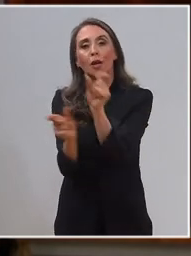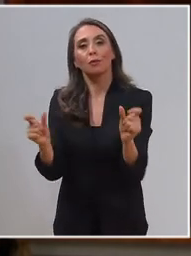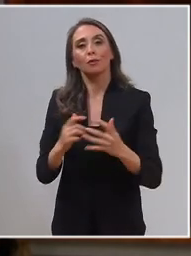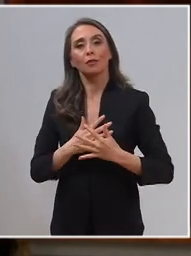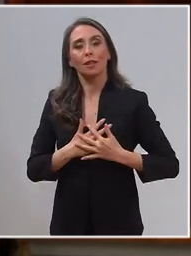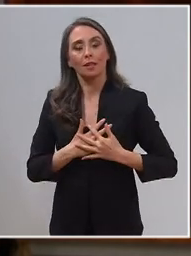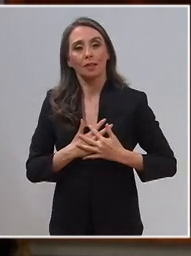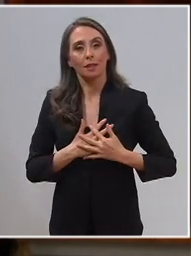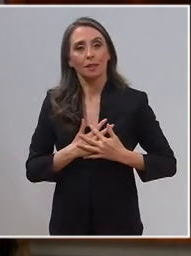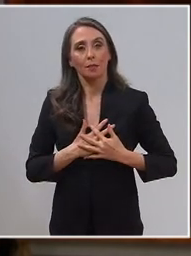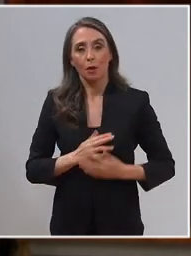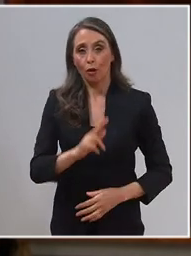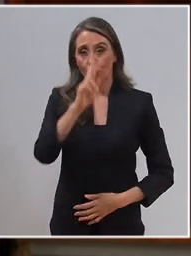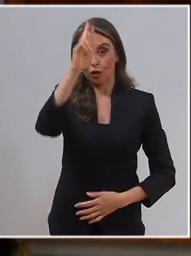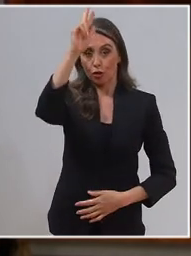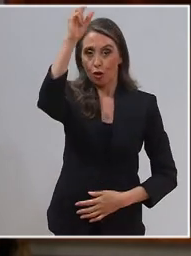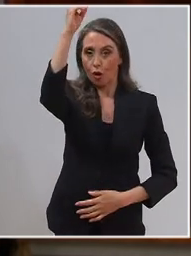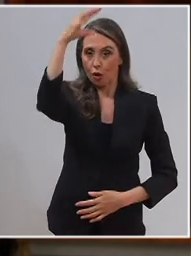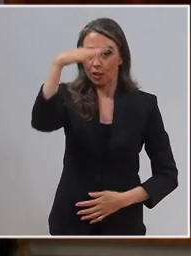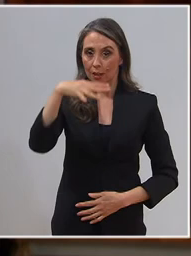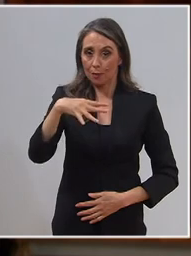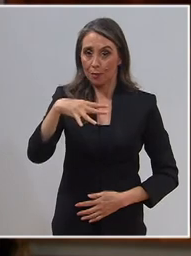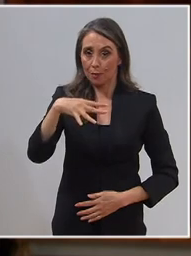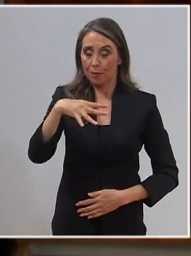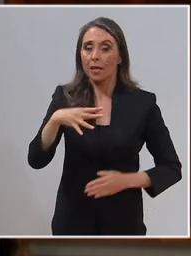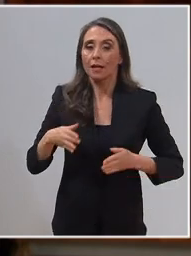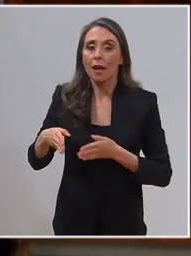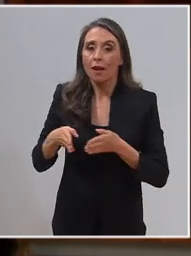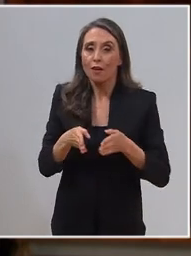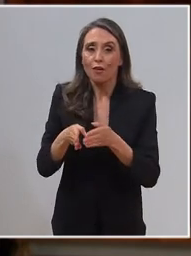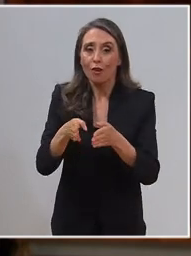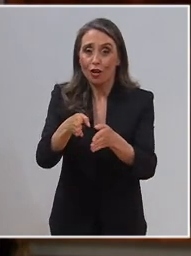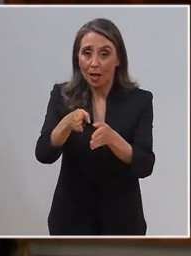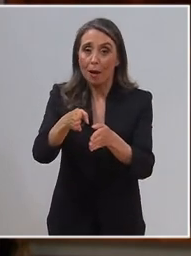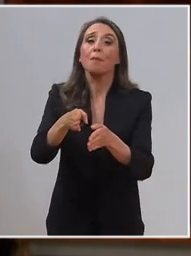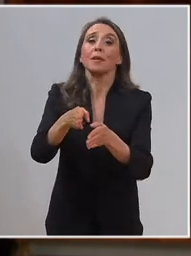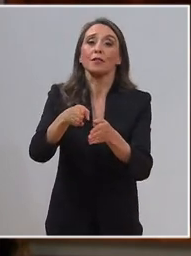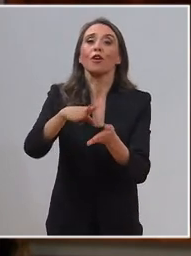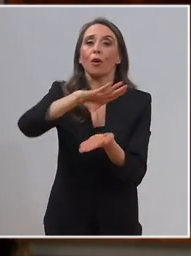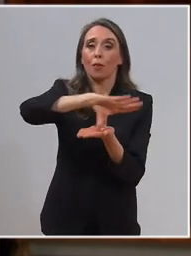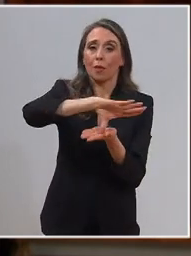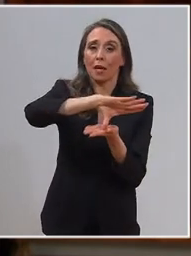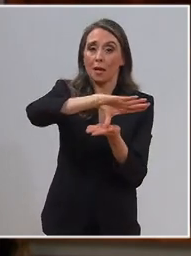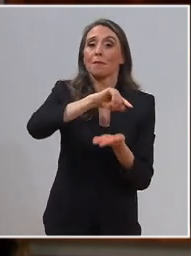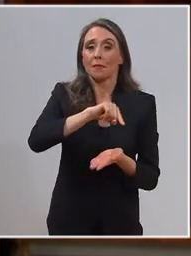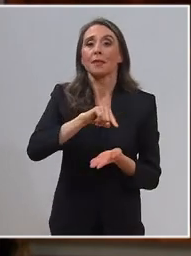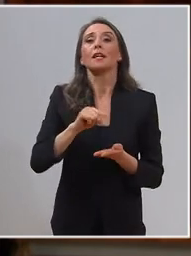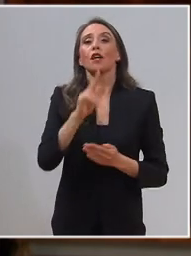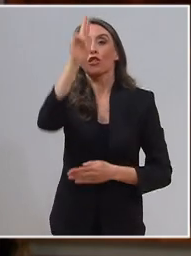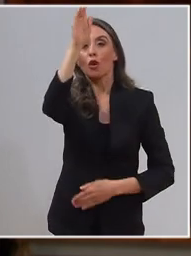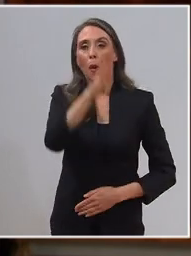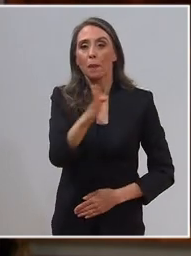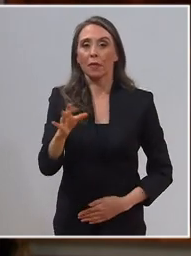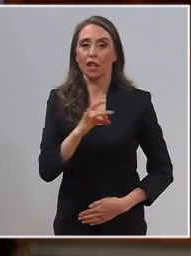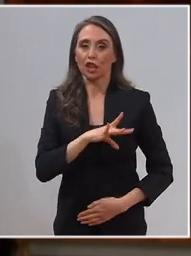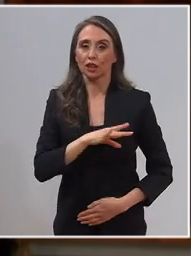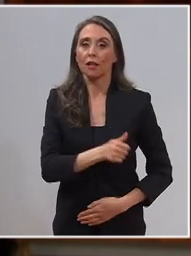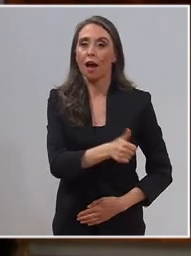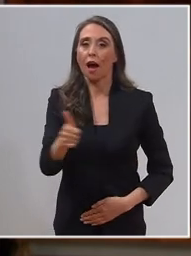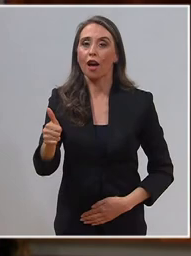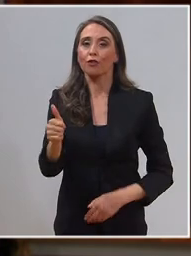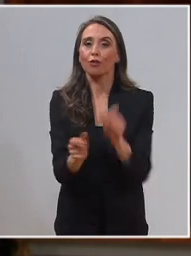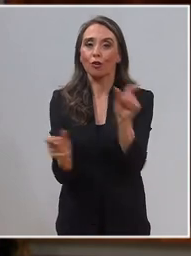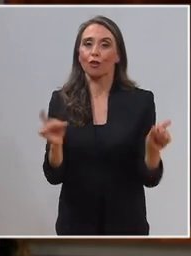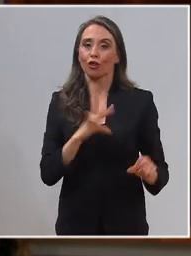seres queridos. Que Dios ilumine y guíe los caminos de nuestra patria, que Dios bendiga a Chile y a todos los